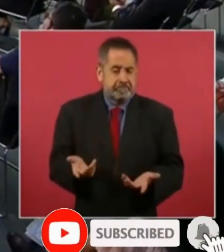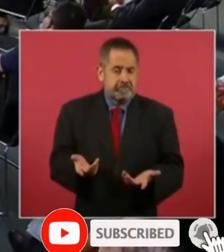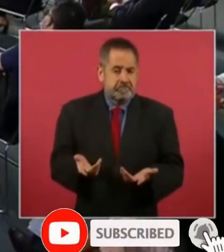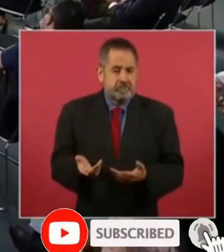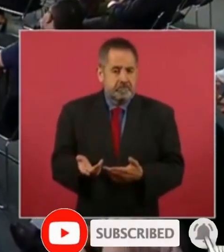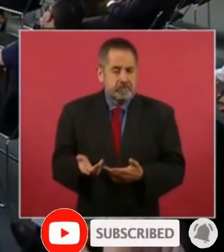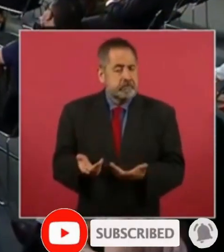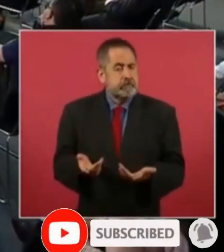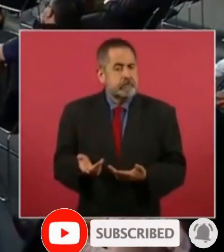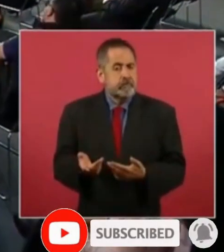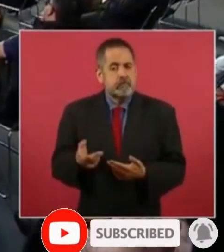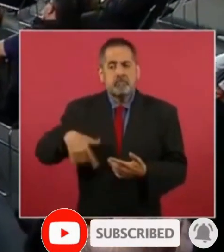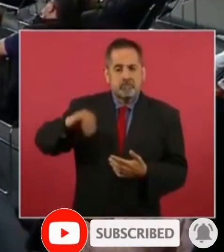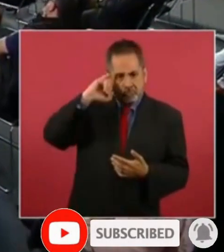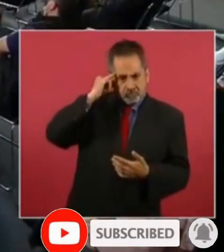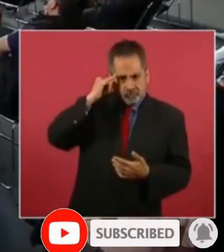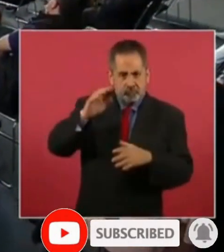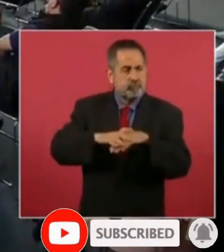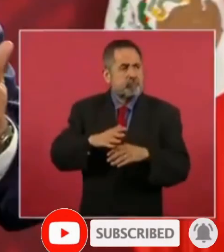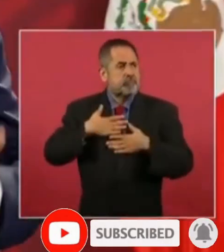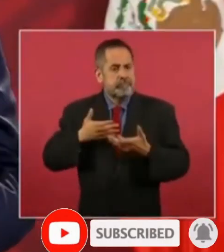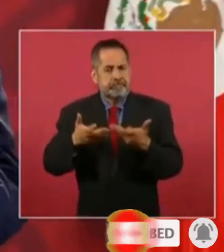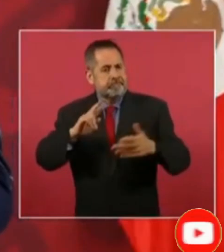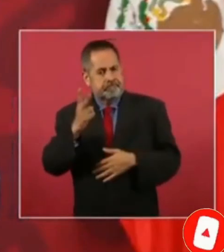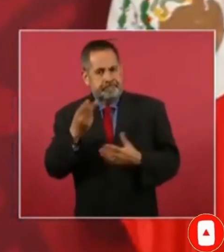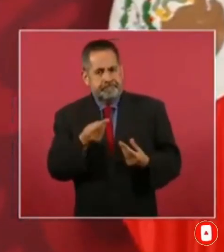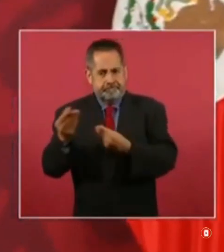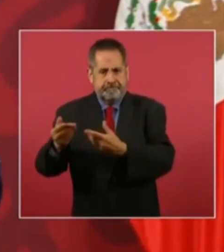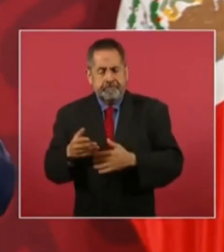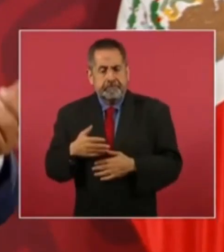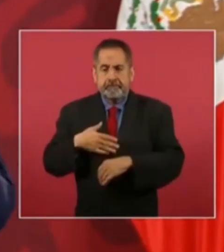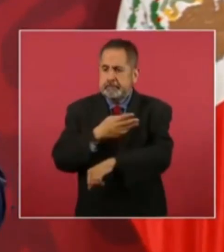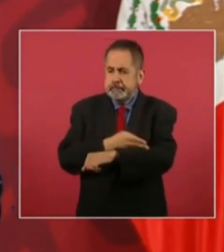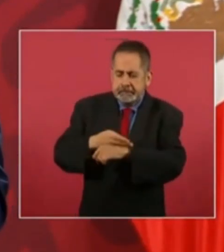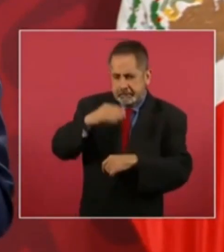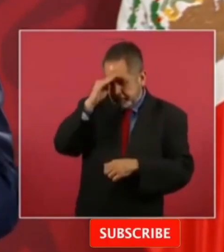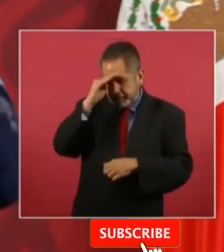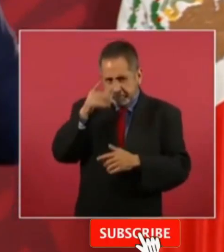querían los campesinos la devolución de la tierra y él lo pensó porque además